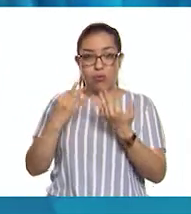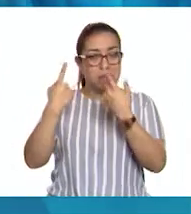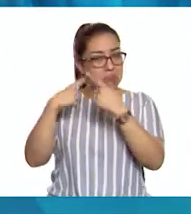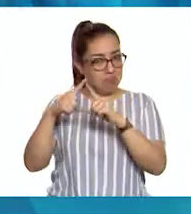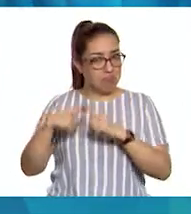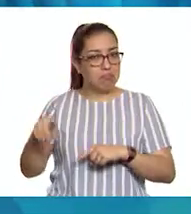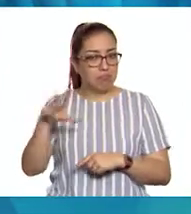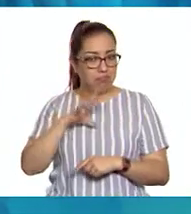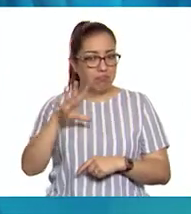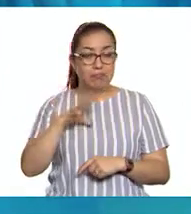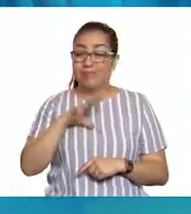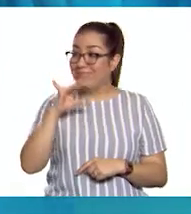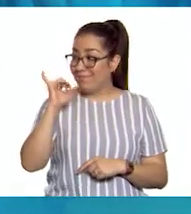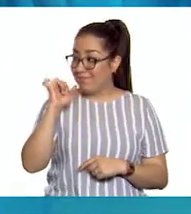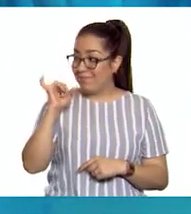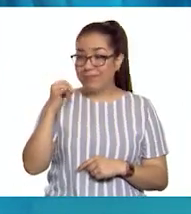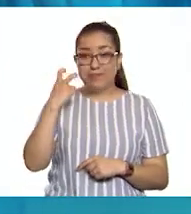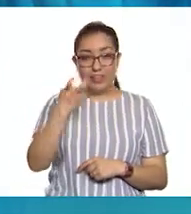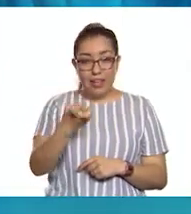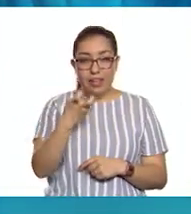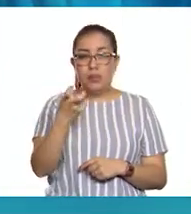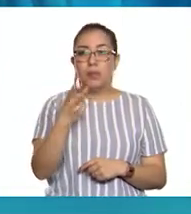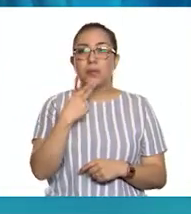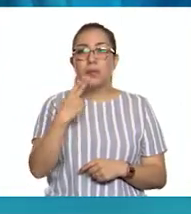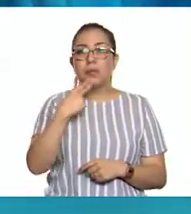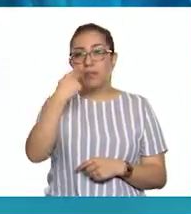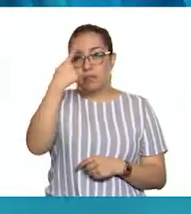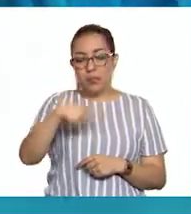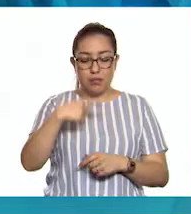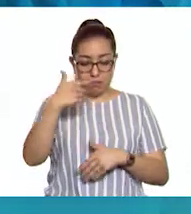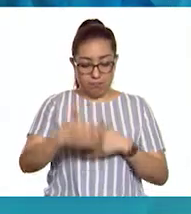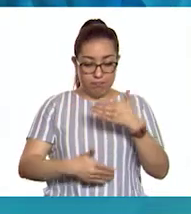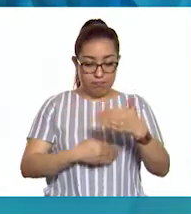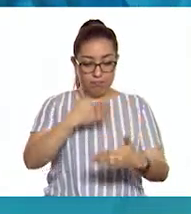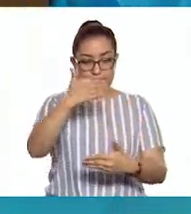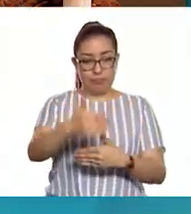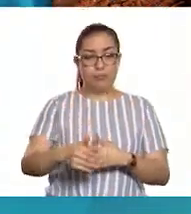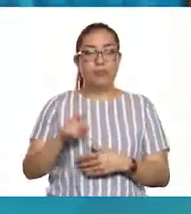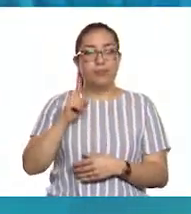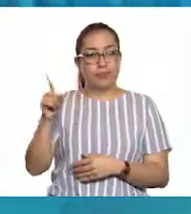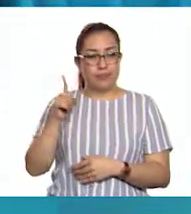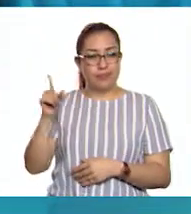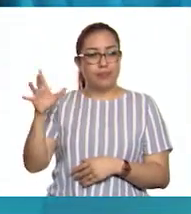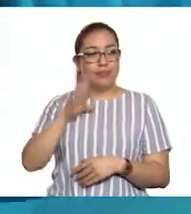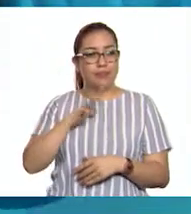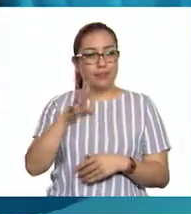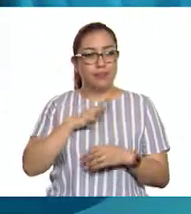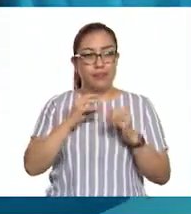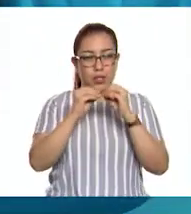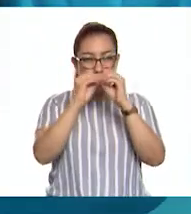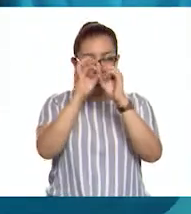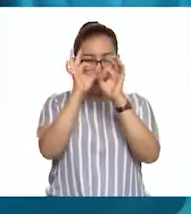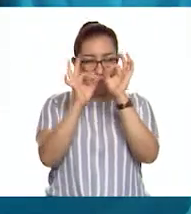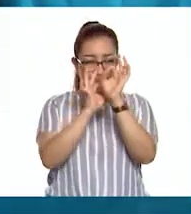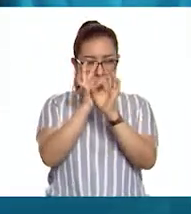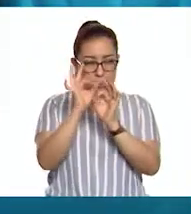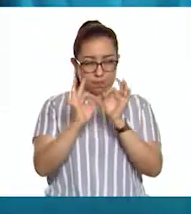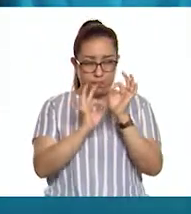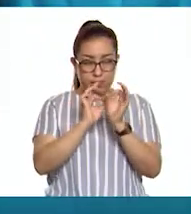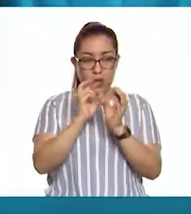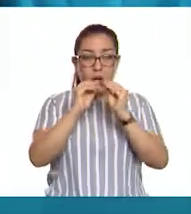Ajá, y esos cuerpos le sirven para reproducirse. Ahí tienen las esporas y las expulsan.